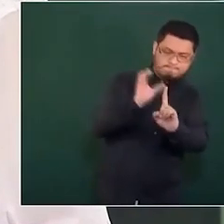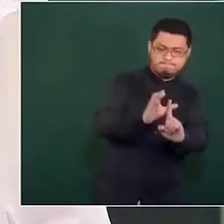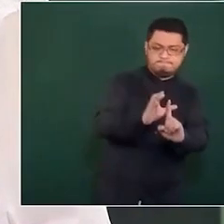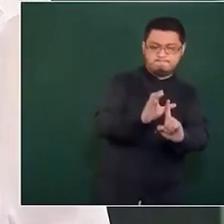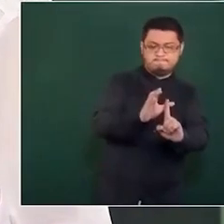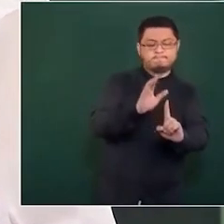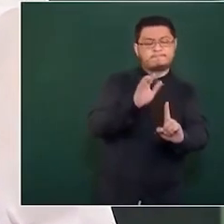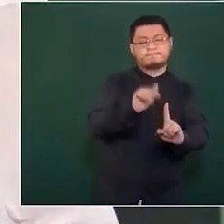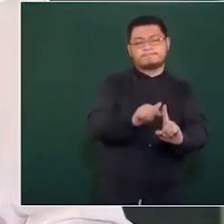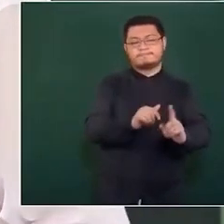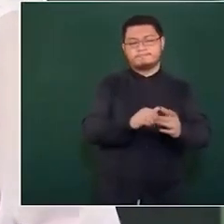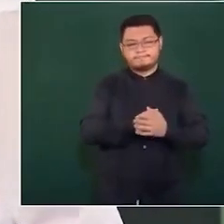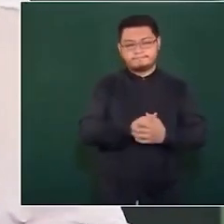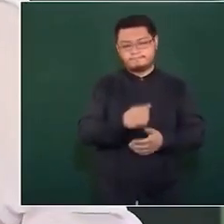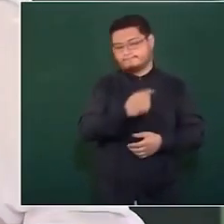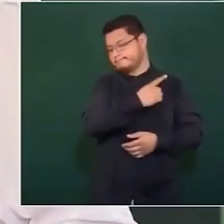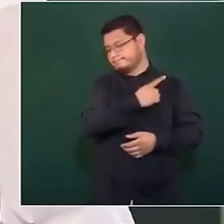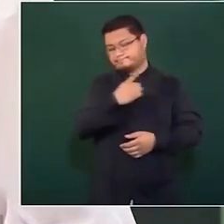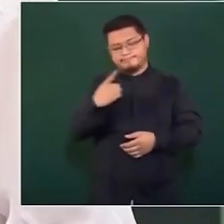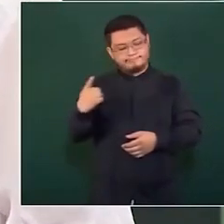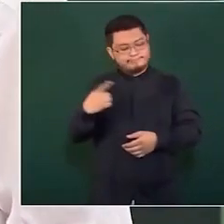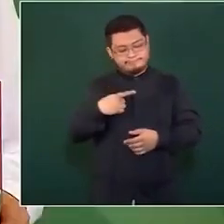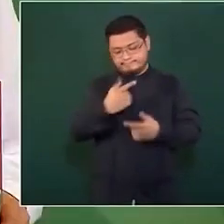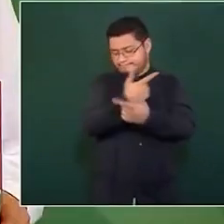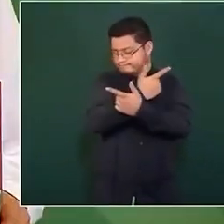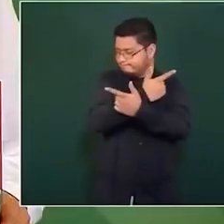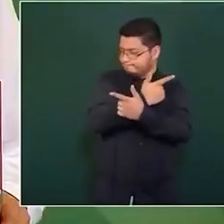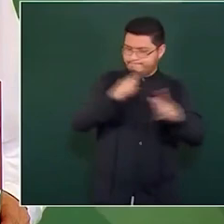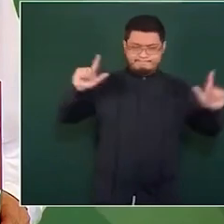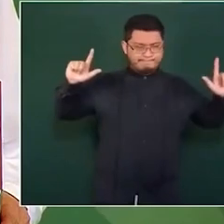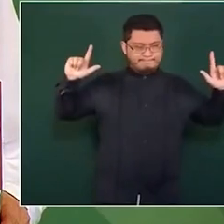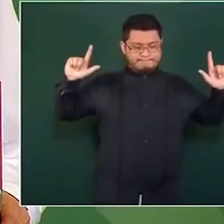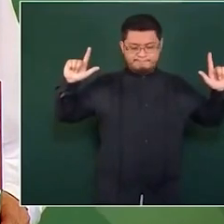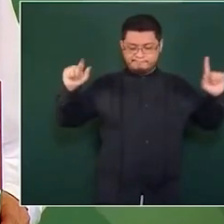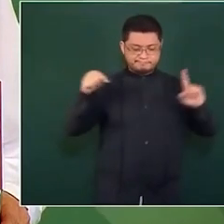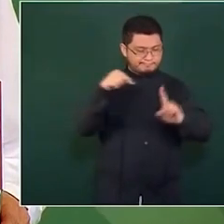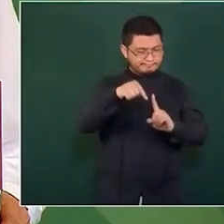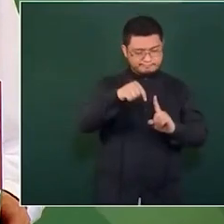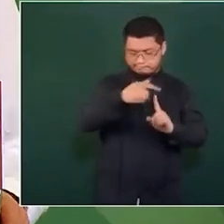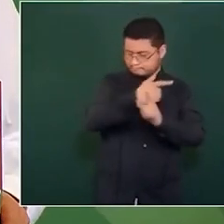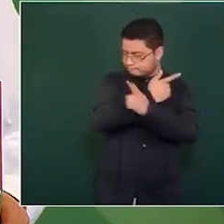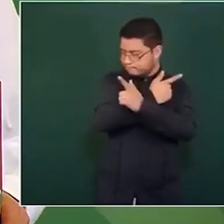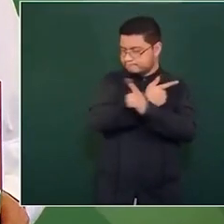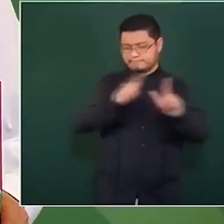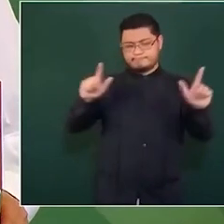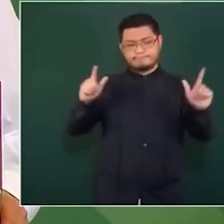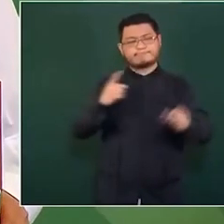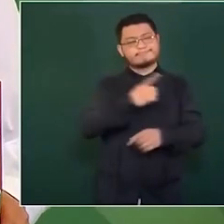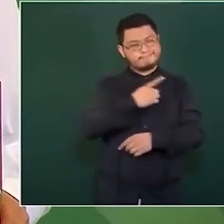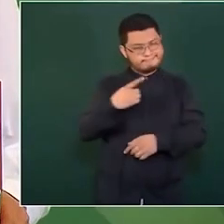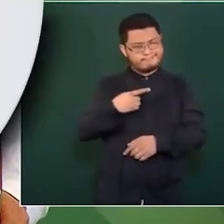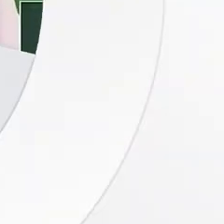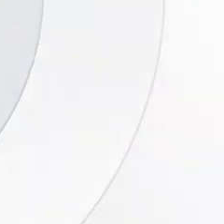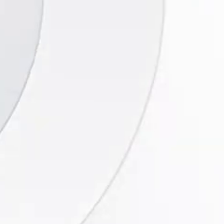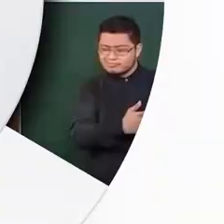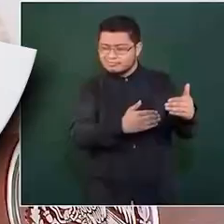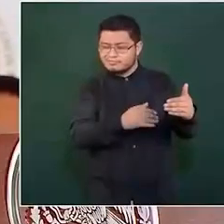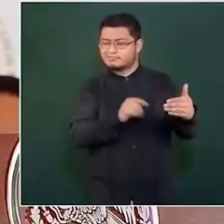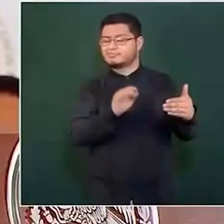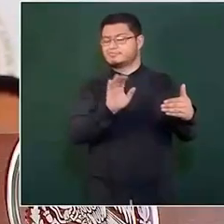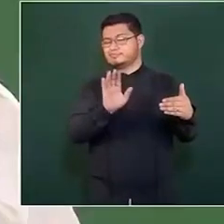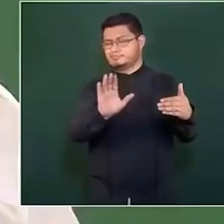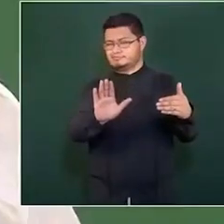que debe ser libertaria y siempre vinculada al pueblo,